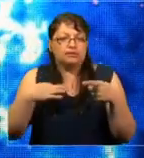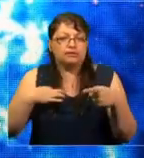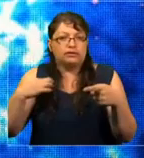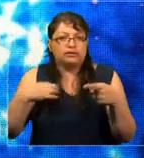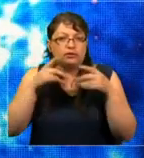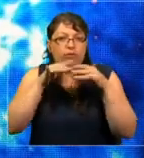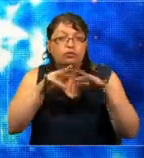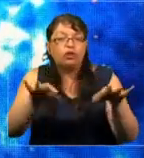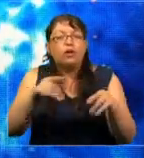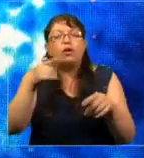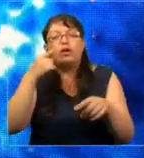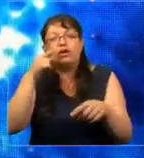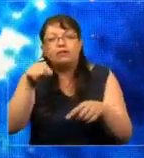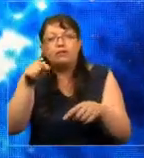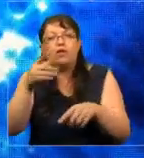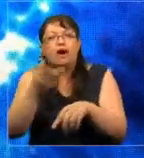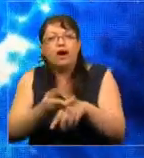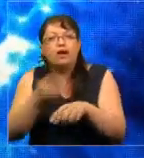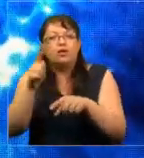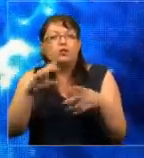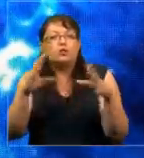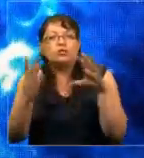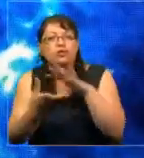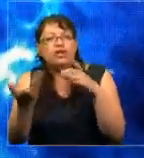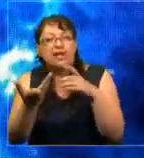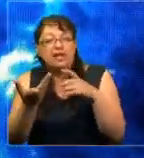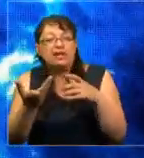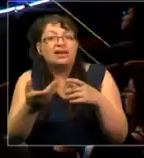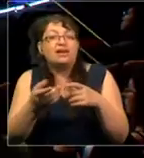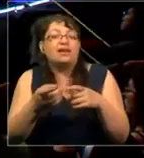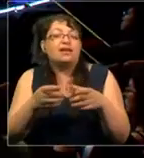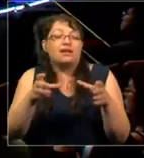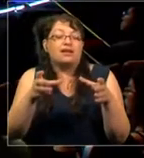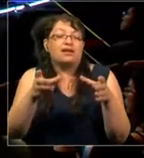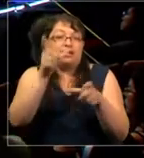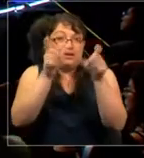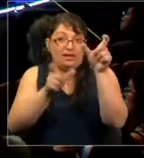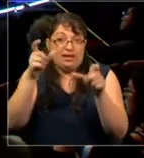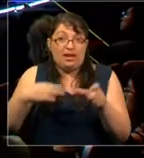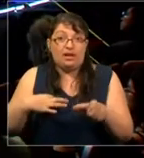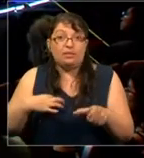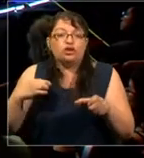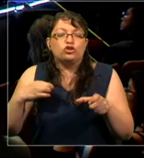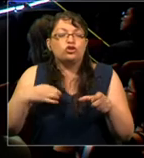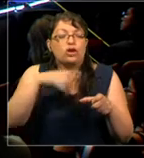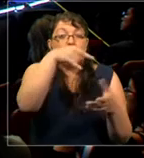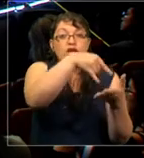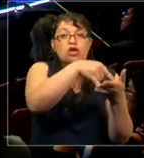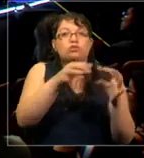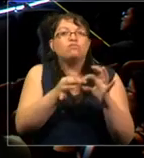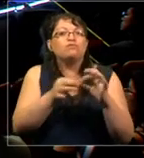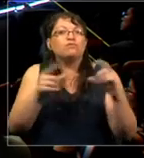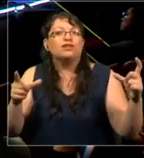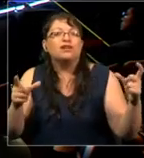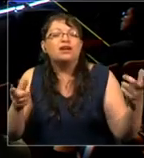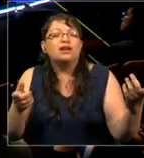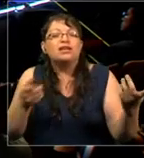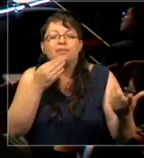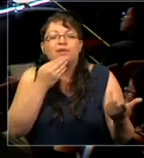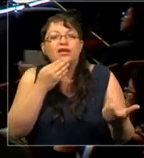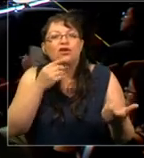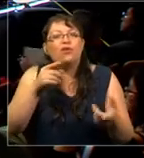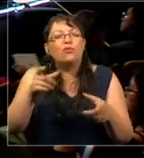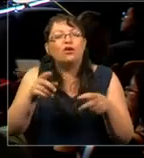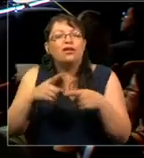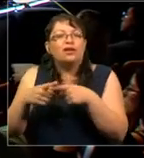importante que vemos hoy en día en el mundo, que es la desconexión de la ciudadanía con sus representantes y el rol de la sociedad